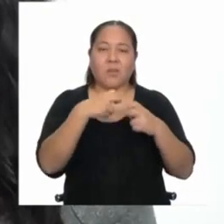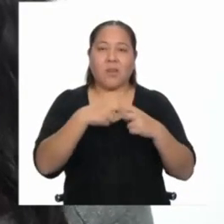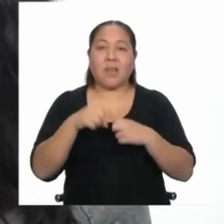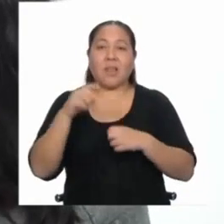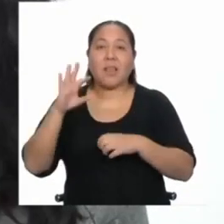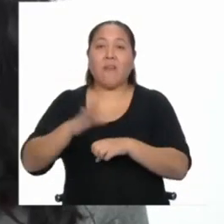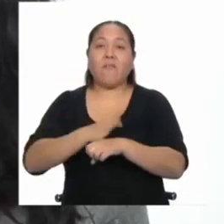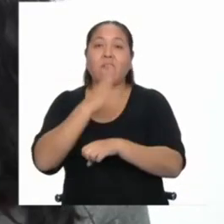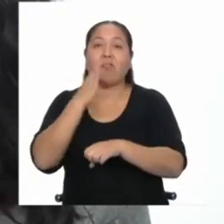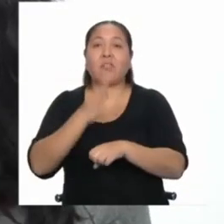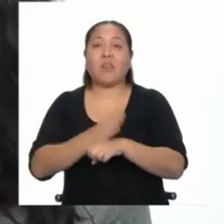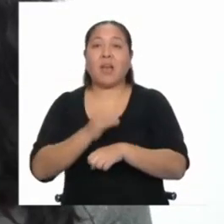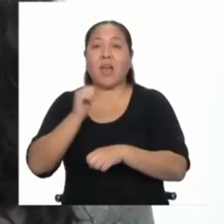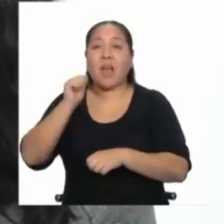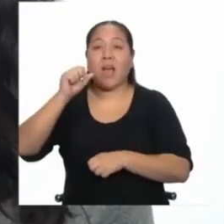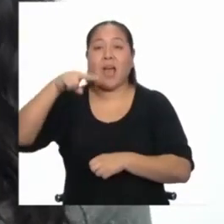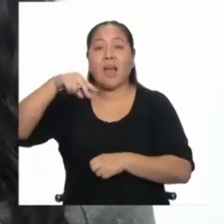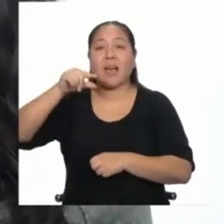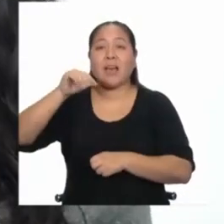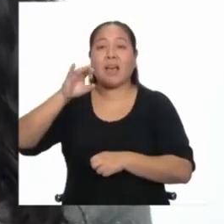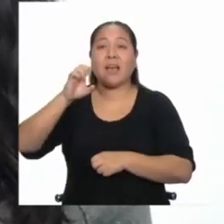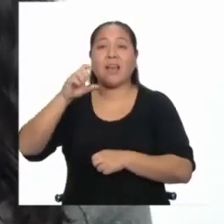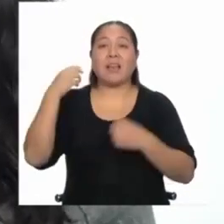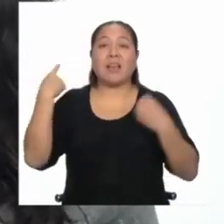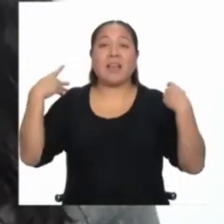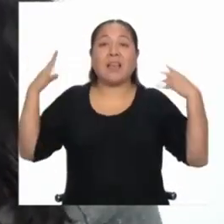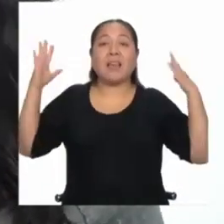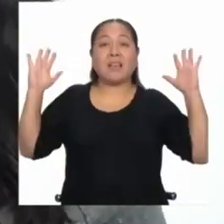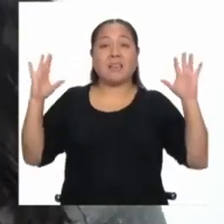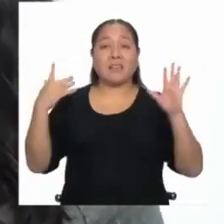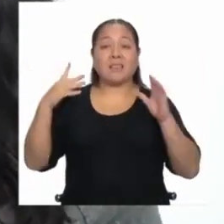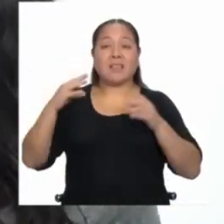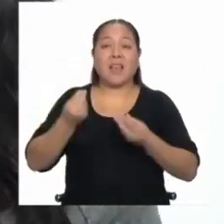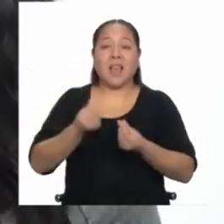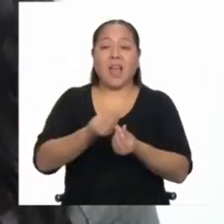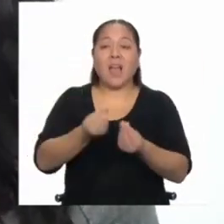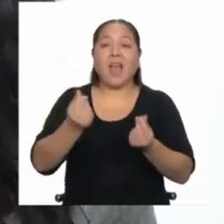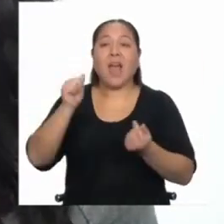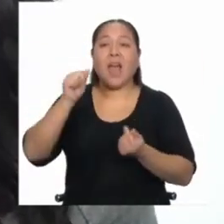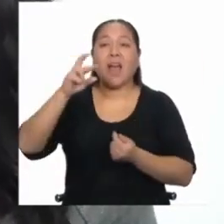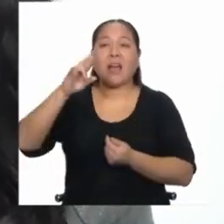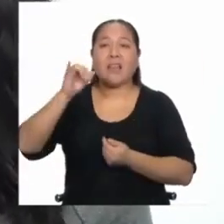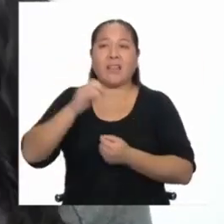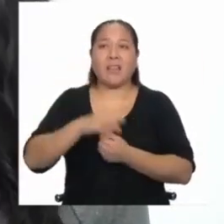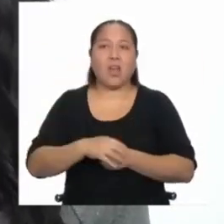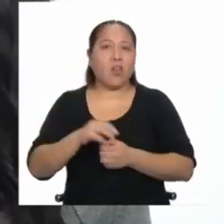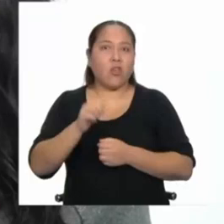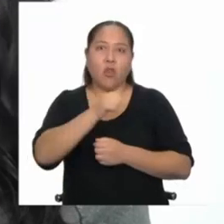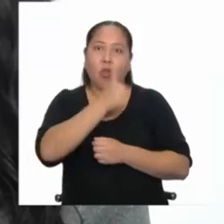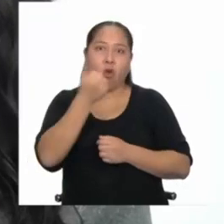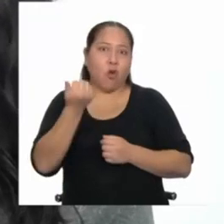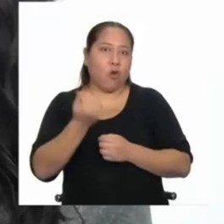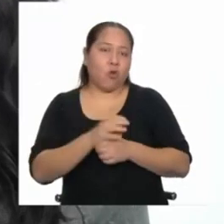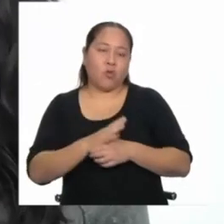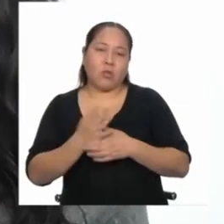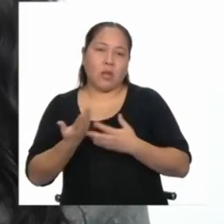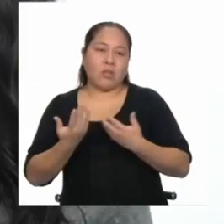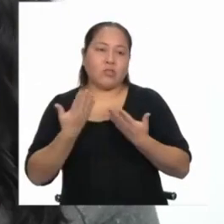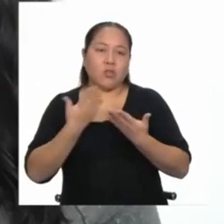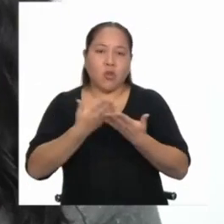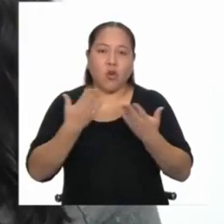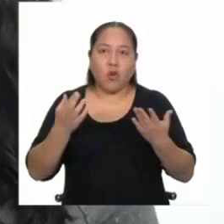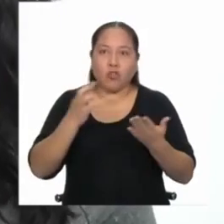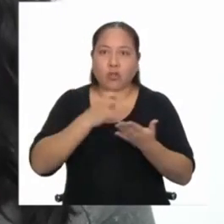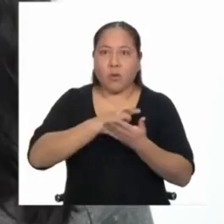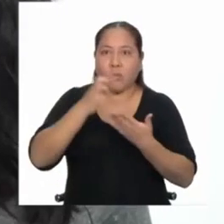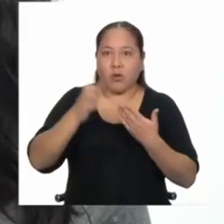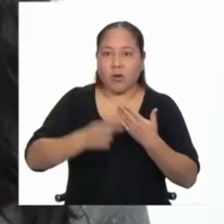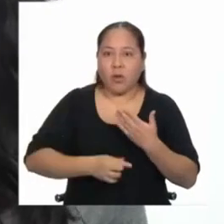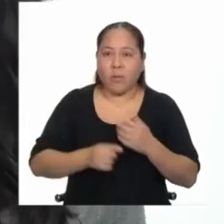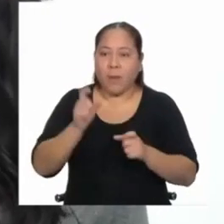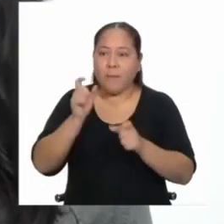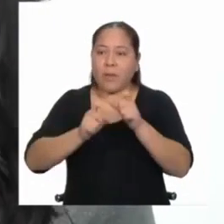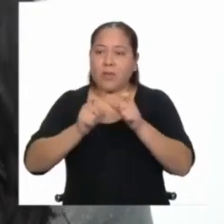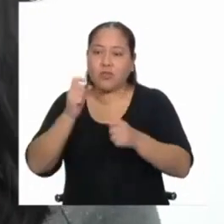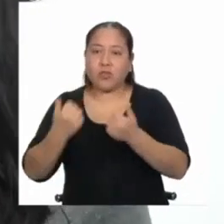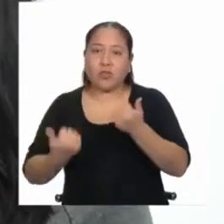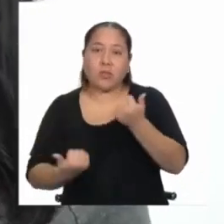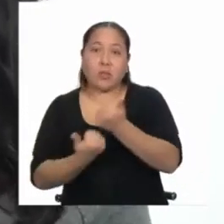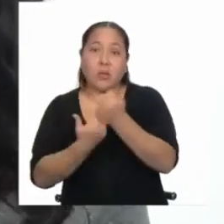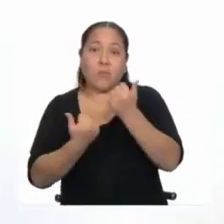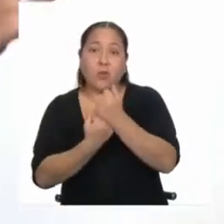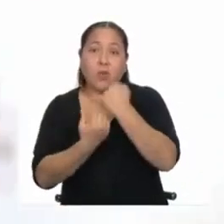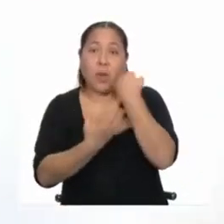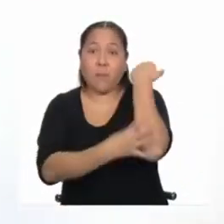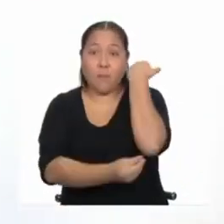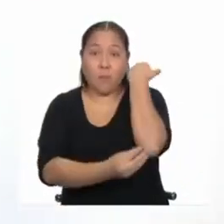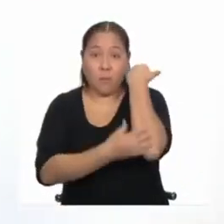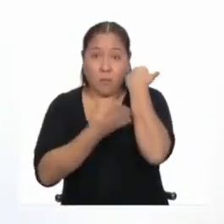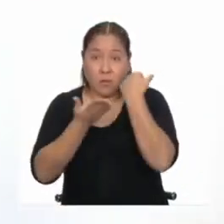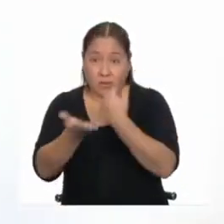fundadora de Ángeles de Arena y otras iniciativas a favor de poblaciones con bajos recursos económicos o en situación vulnerable.